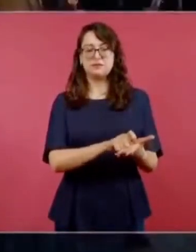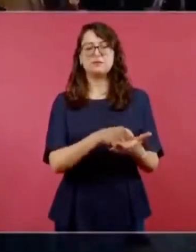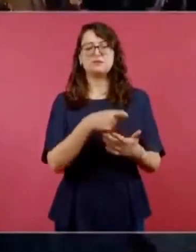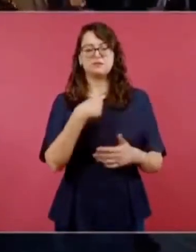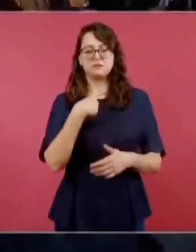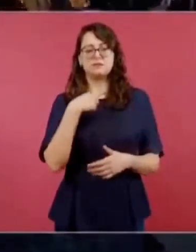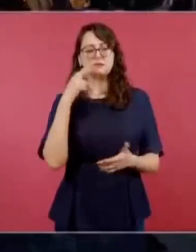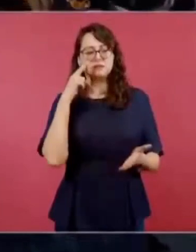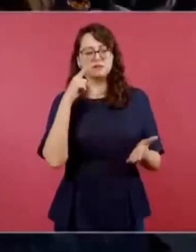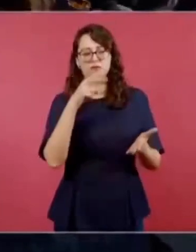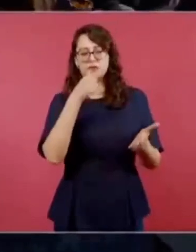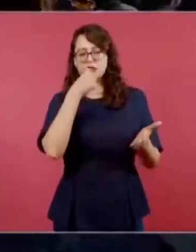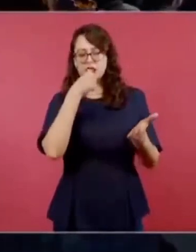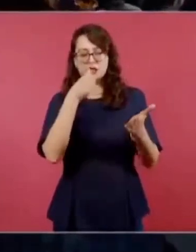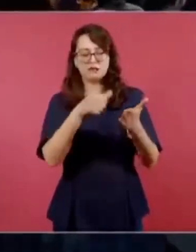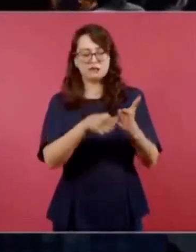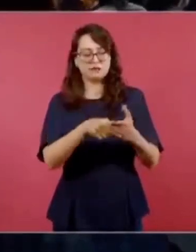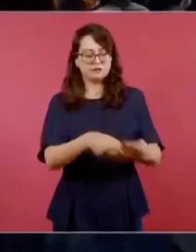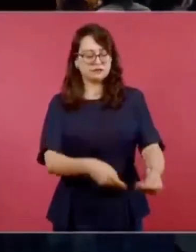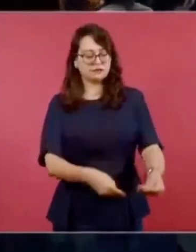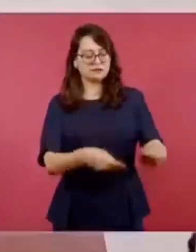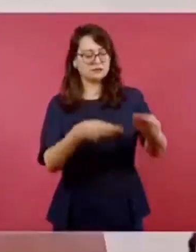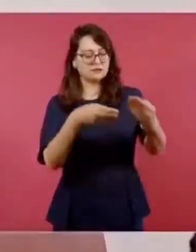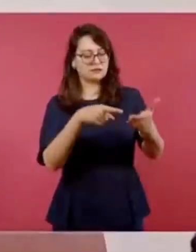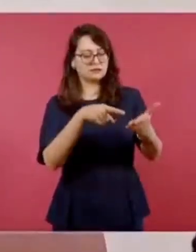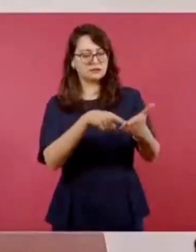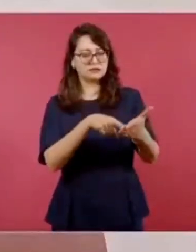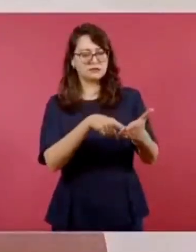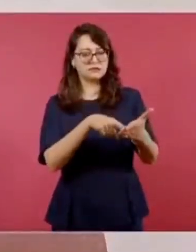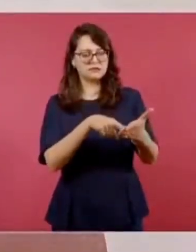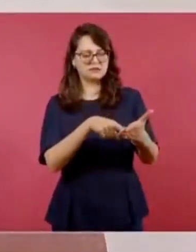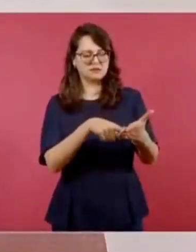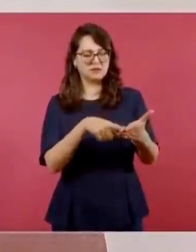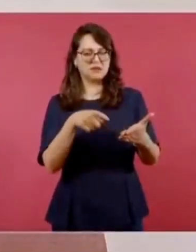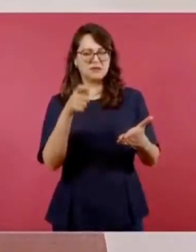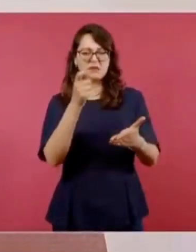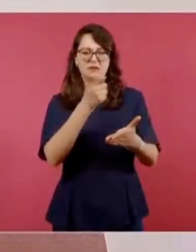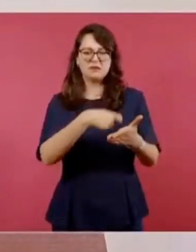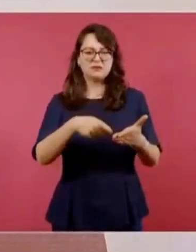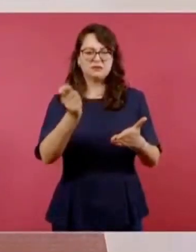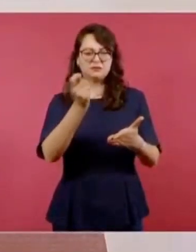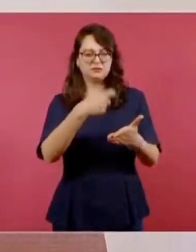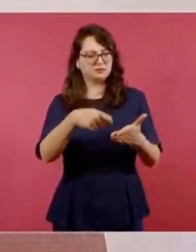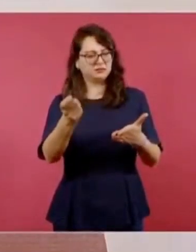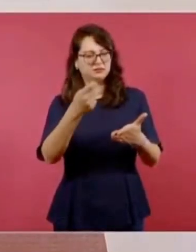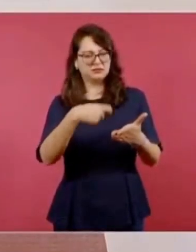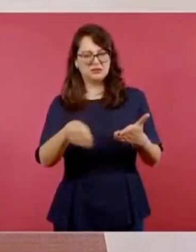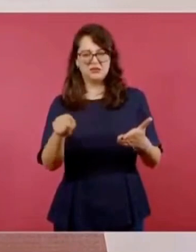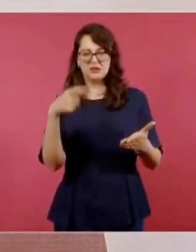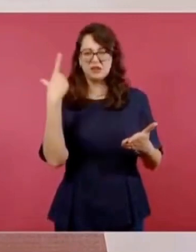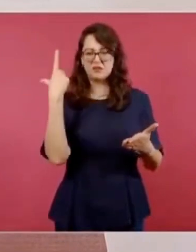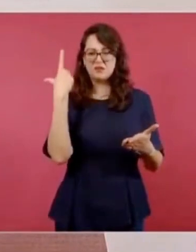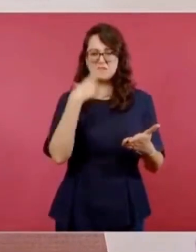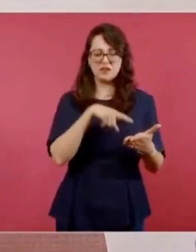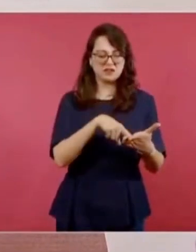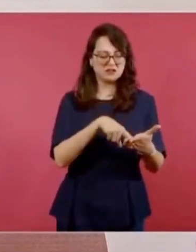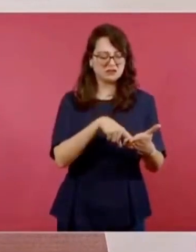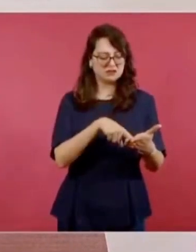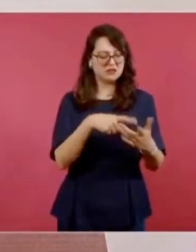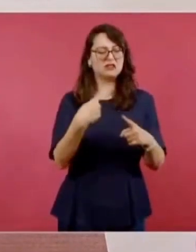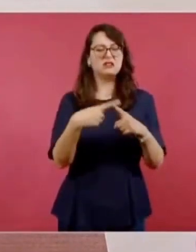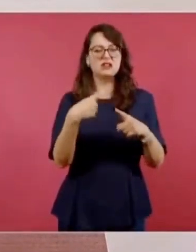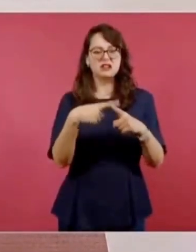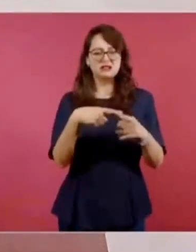vez una carta escrita en toscos y gruesos caracteres, era de Villa,